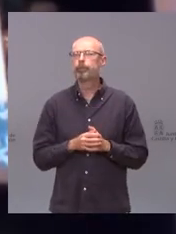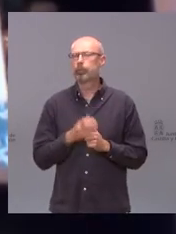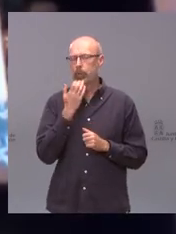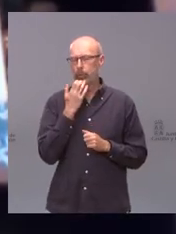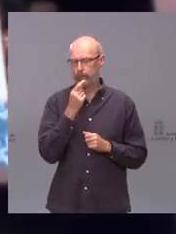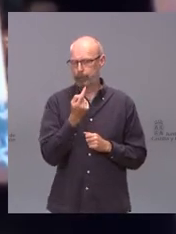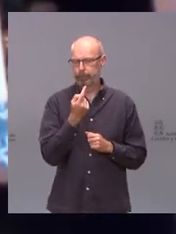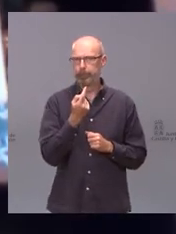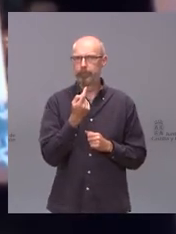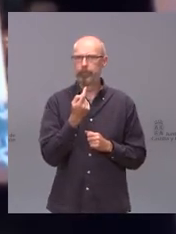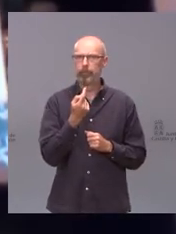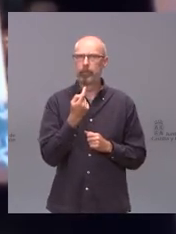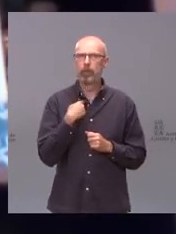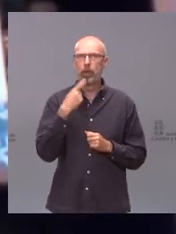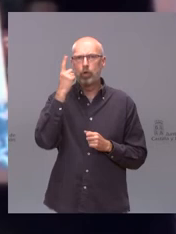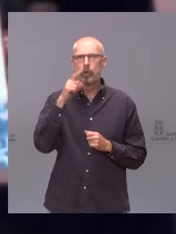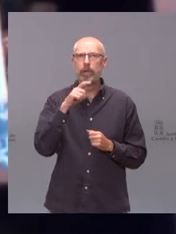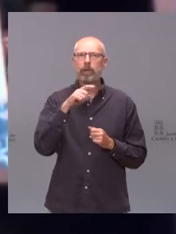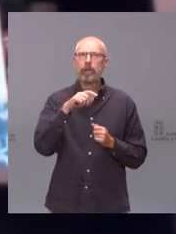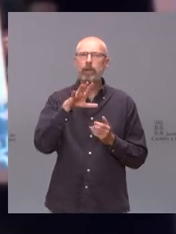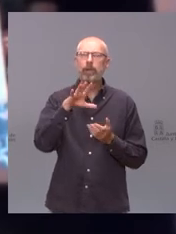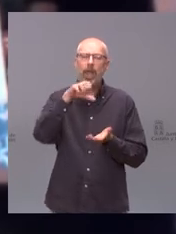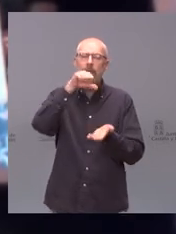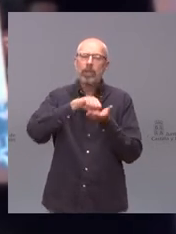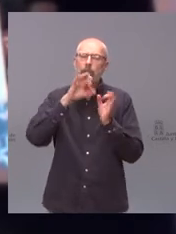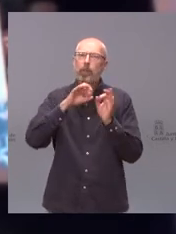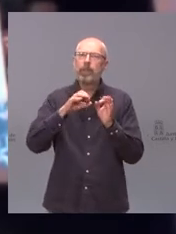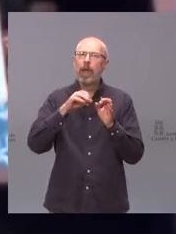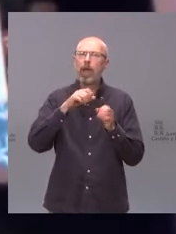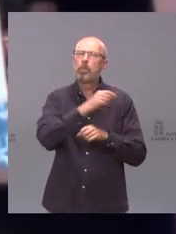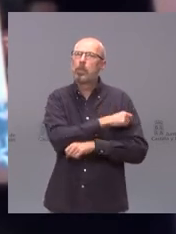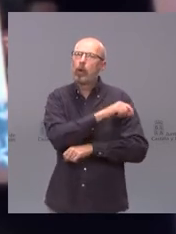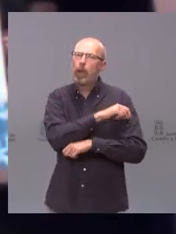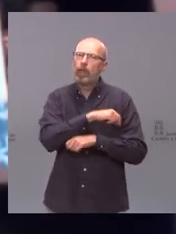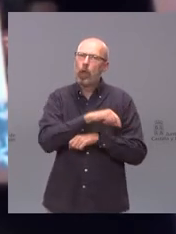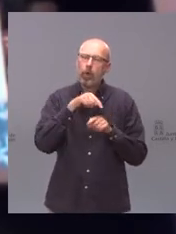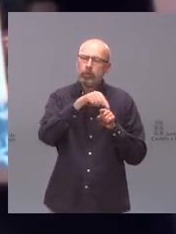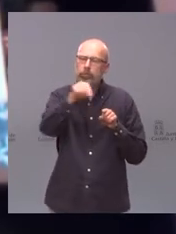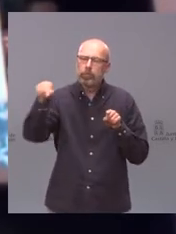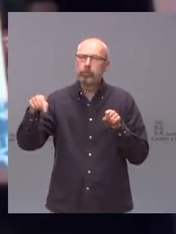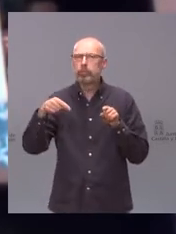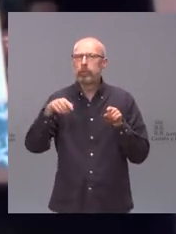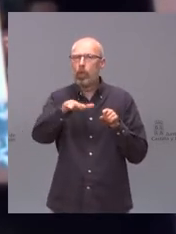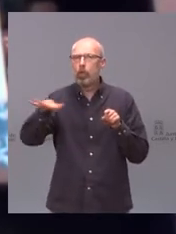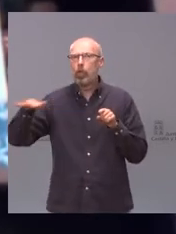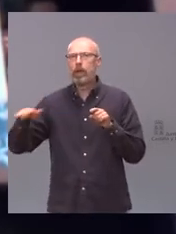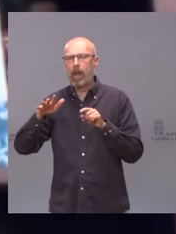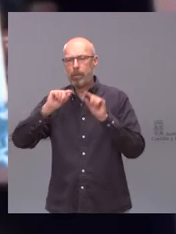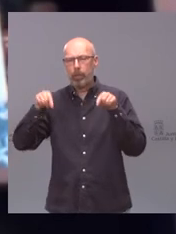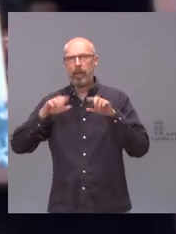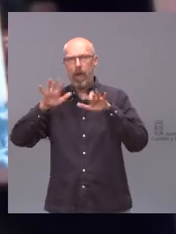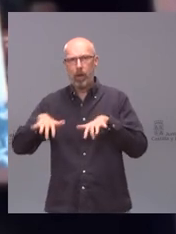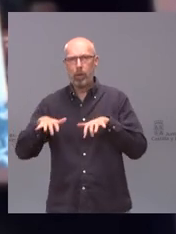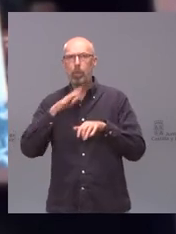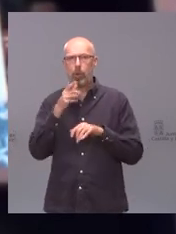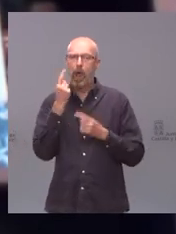por concretar no sé si hay puntos también de vacunación satélite en la provincia de León que nos pudiera concretar porque se ha producido la primera vacunación con AstraZeneca a los